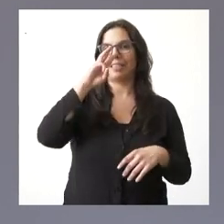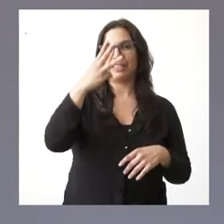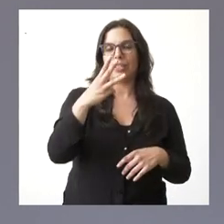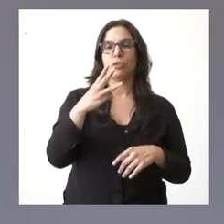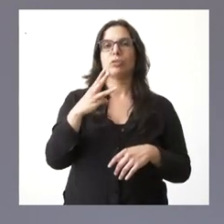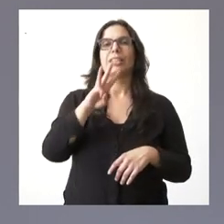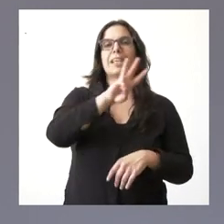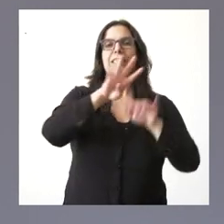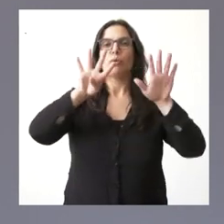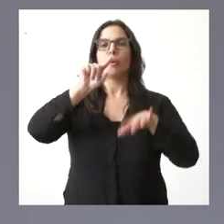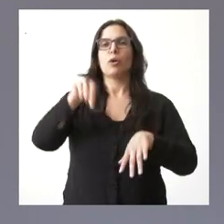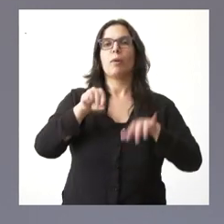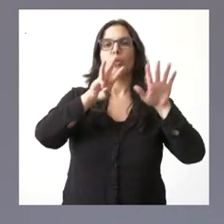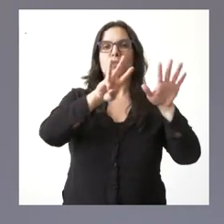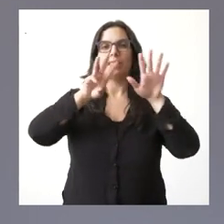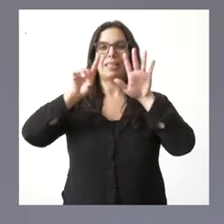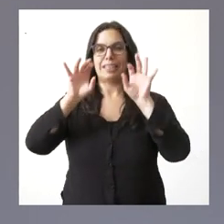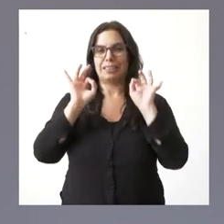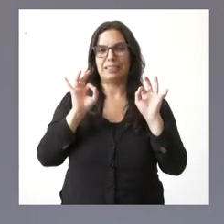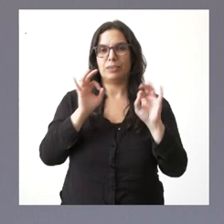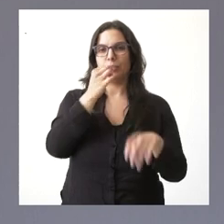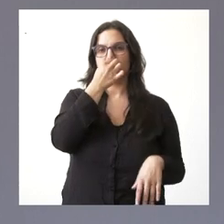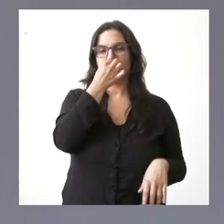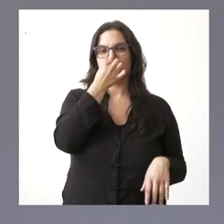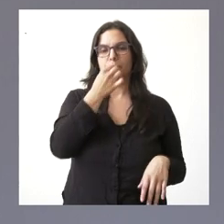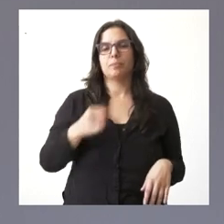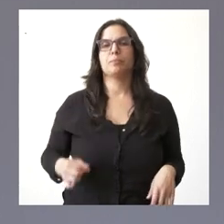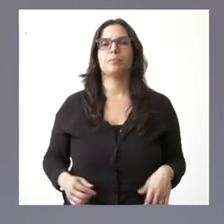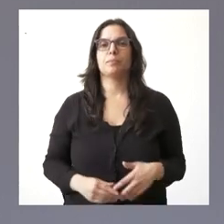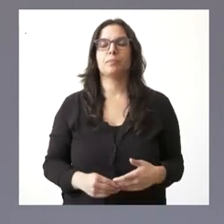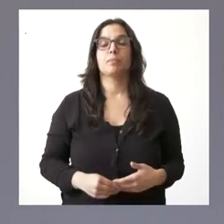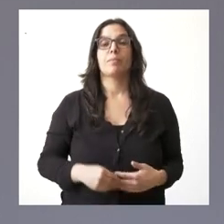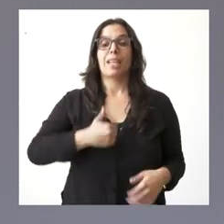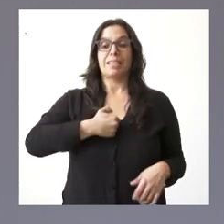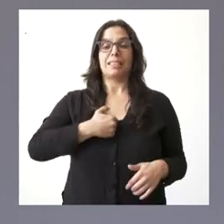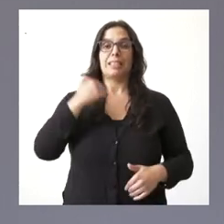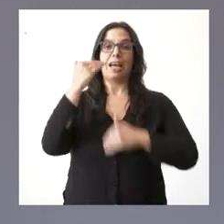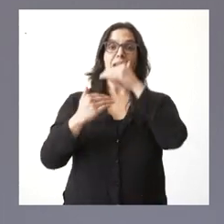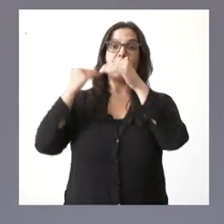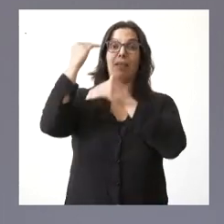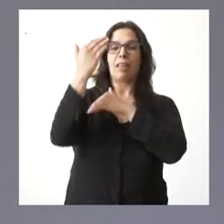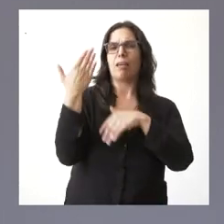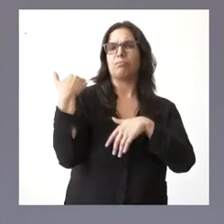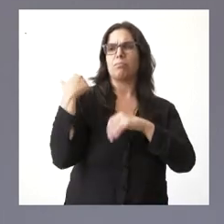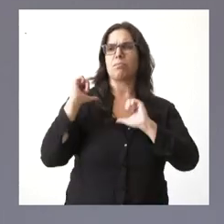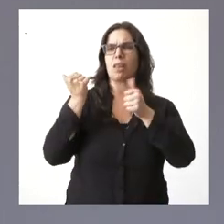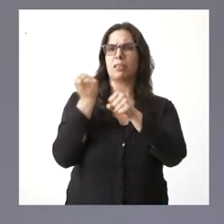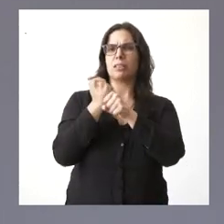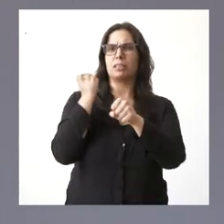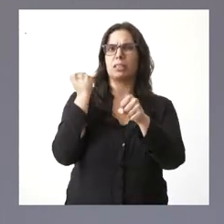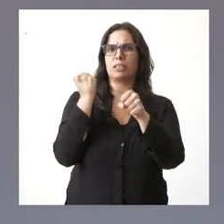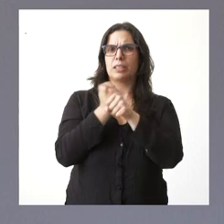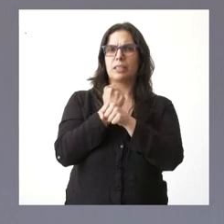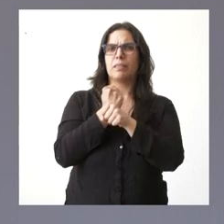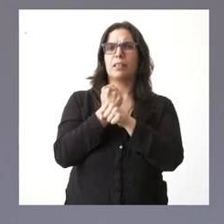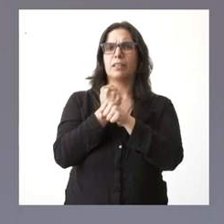,86 exactamente. La teleasistencia avanzada empezamos a trabajar en este sentido, en